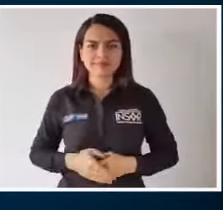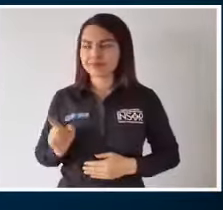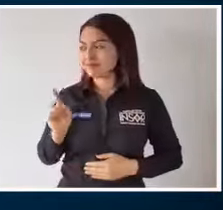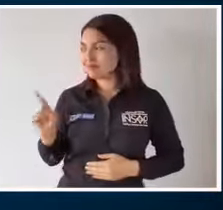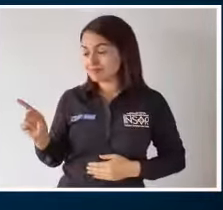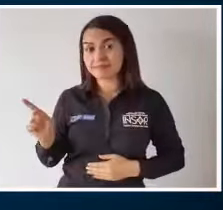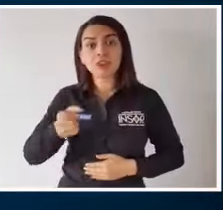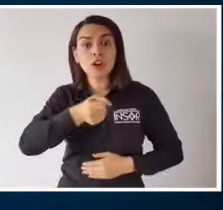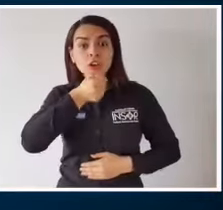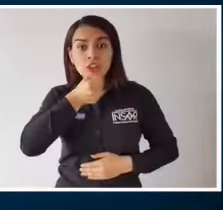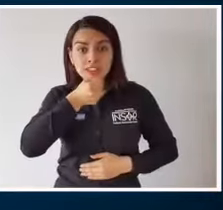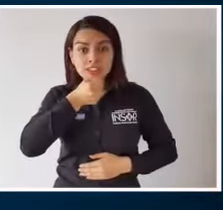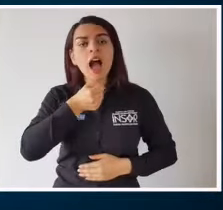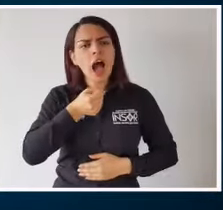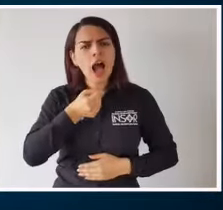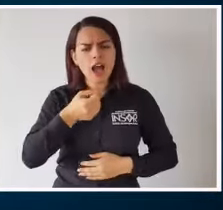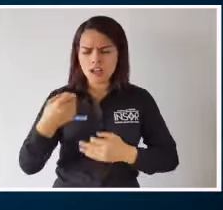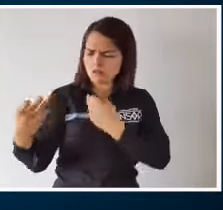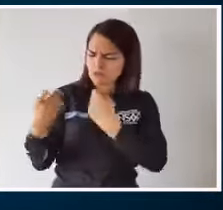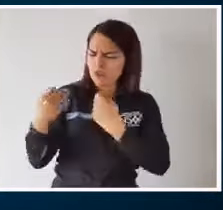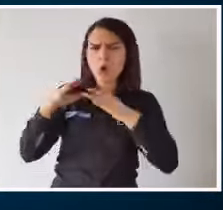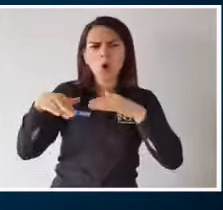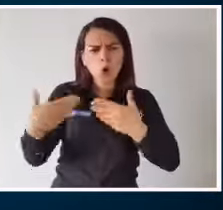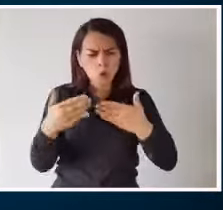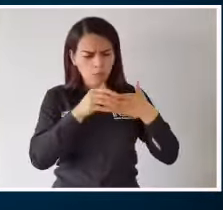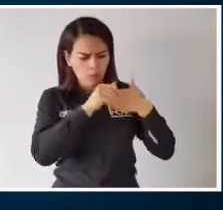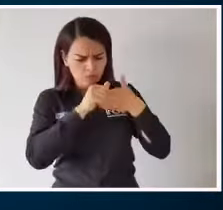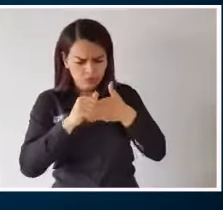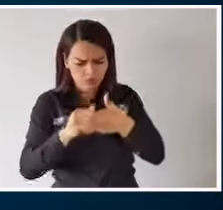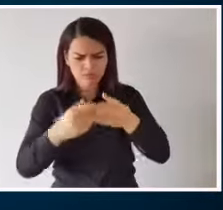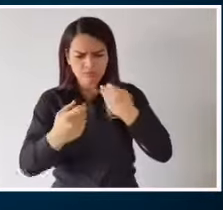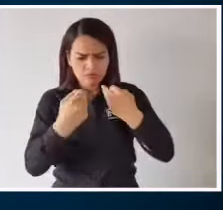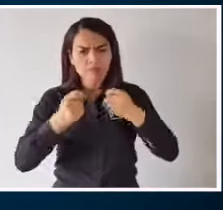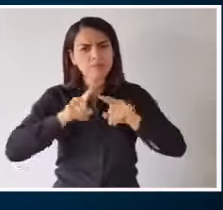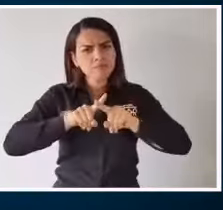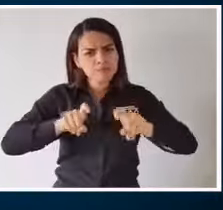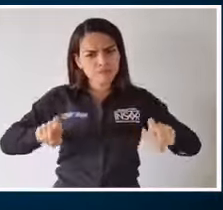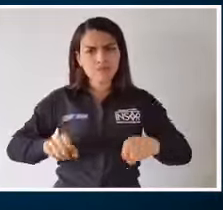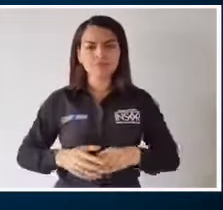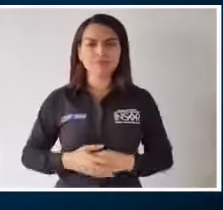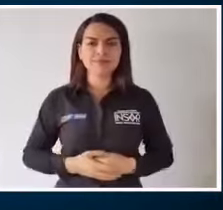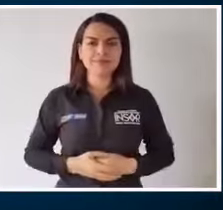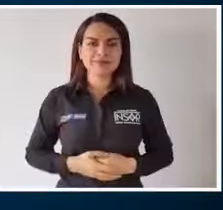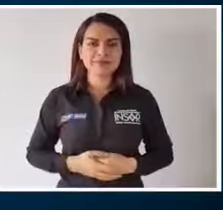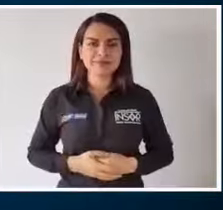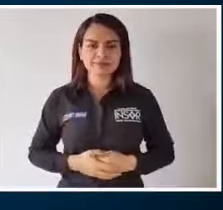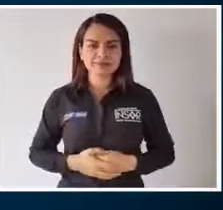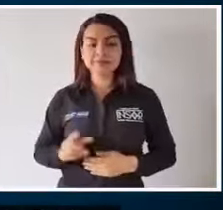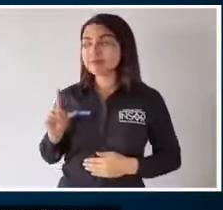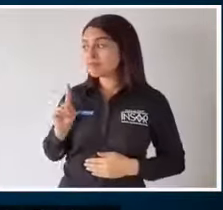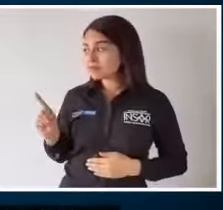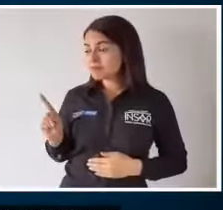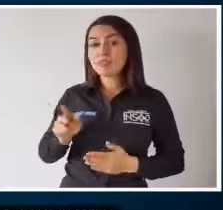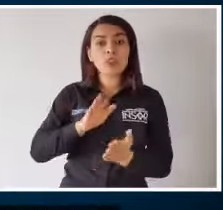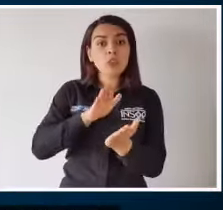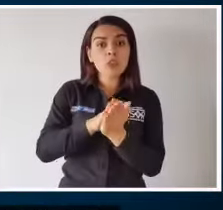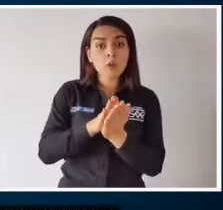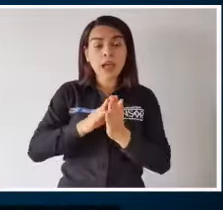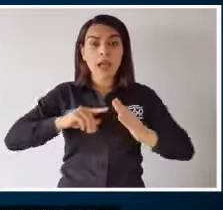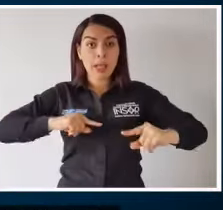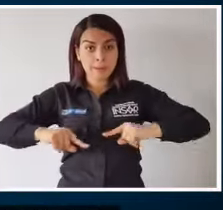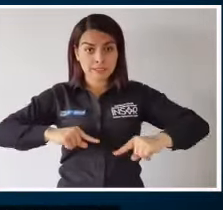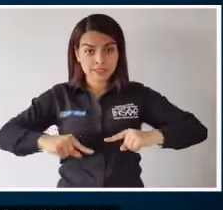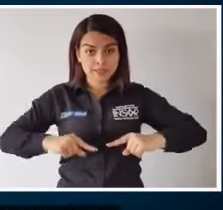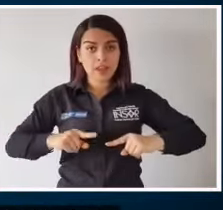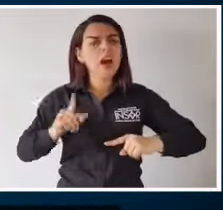En noticias, encuentras orientaciones, guías y otros. En documentos